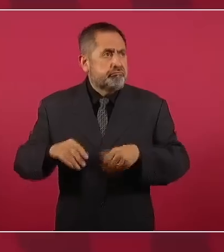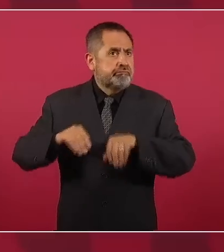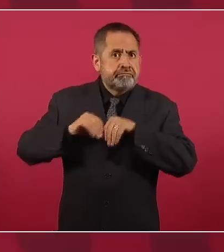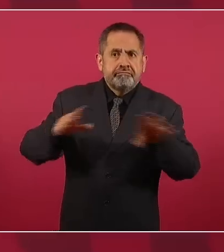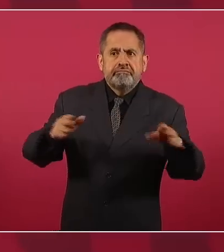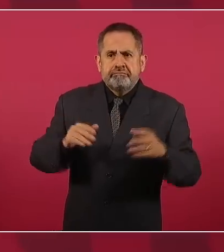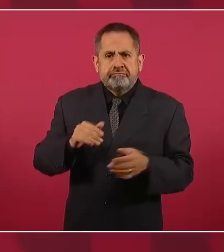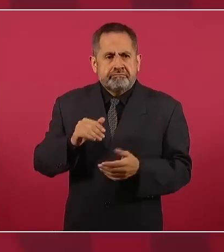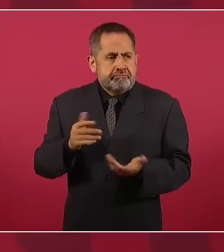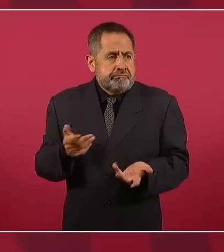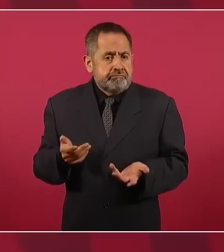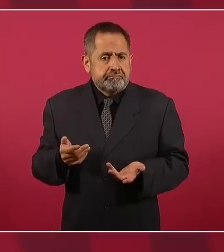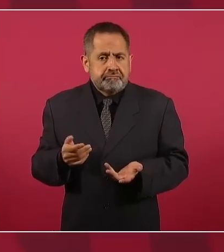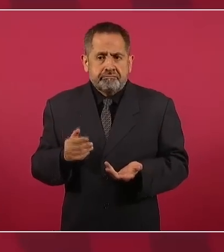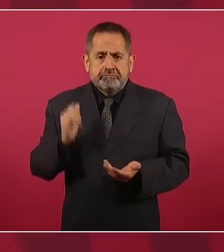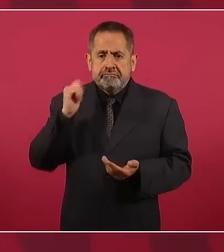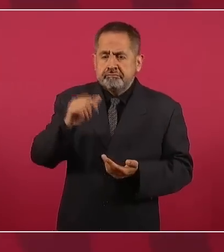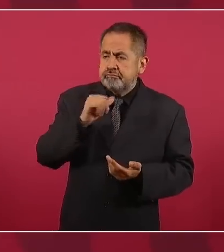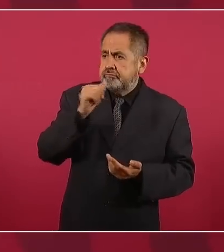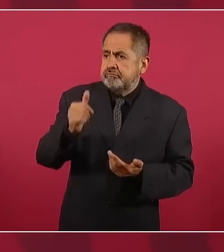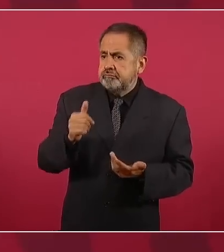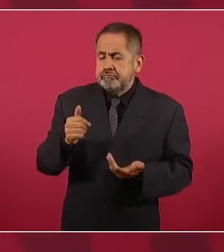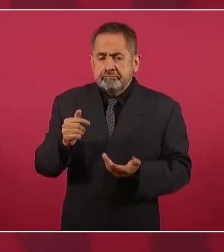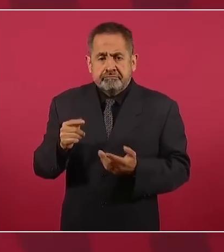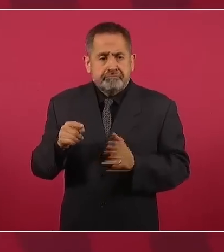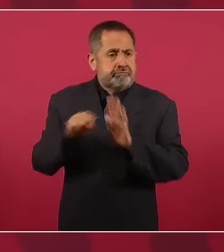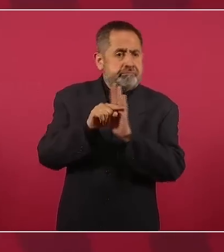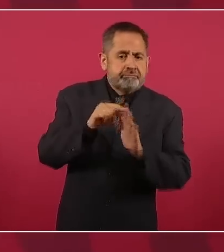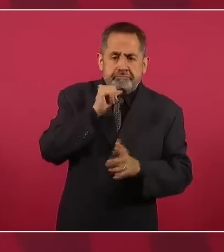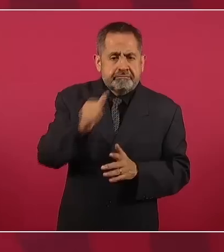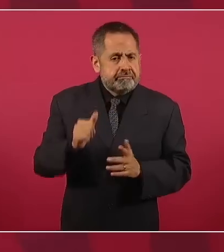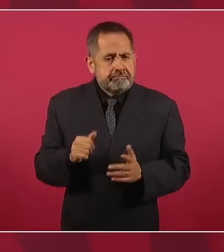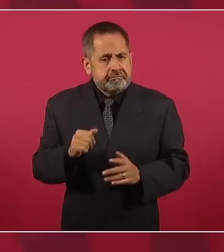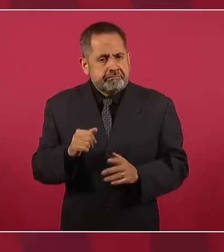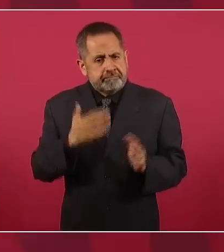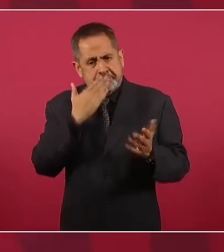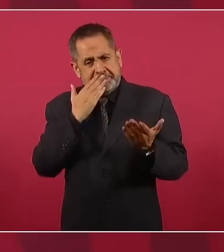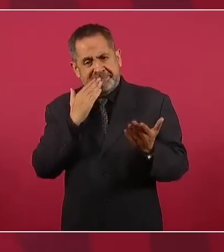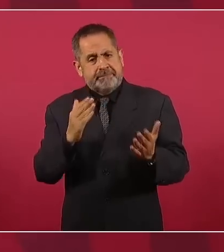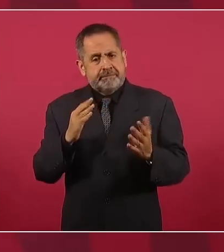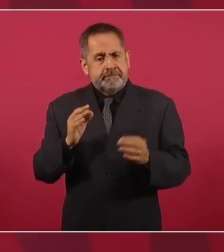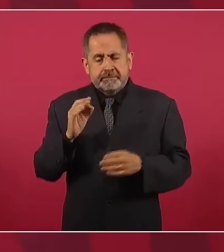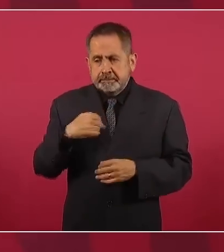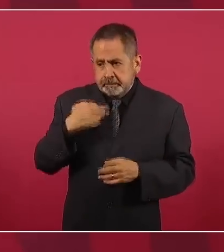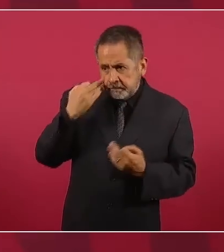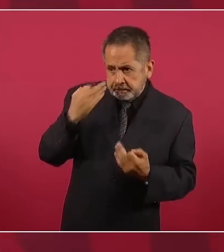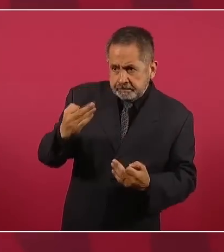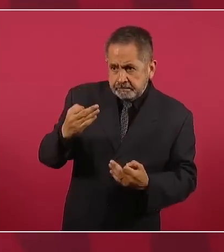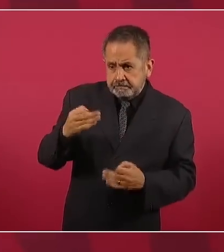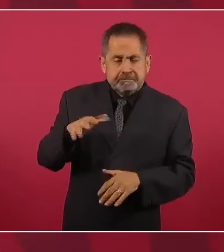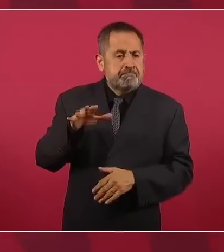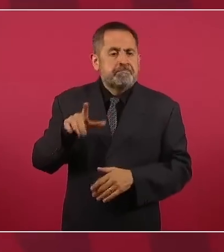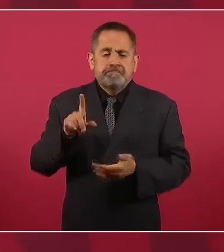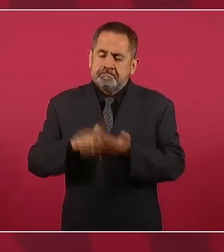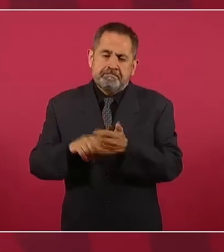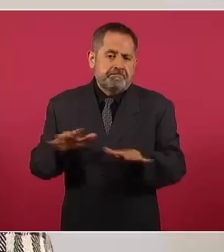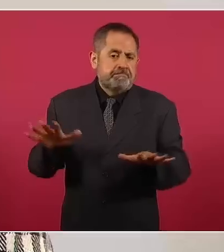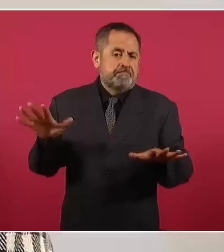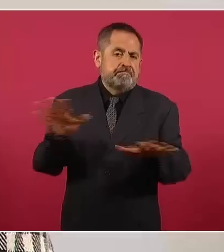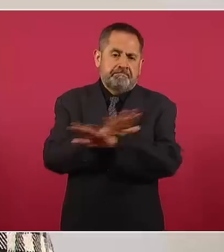pero es notorio el cambio